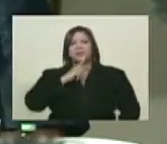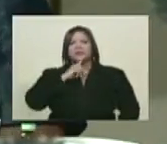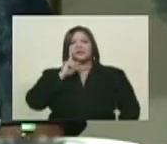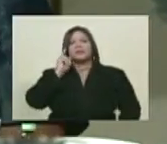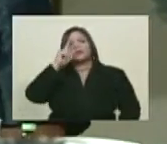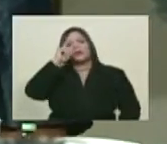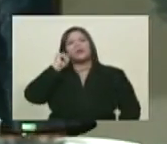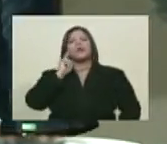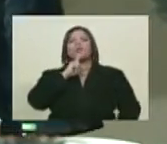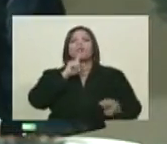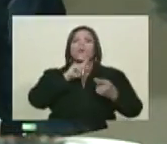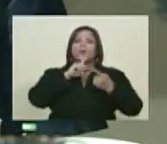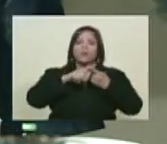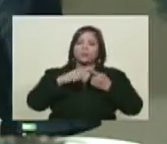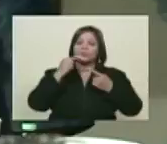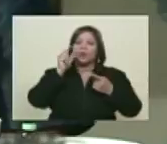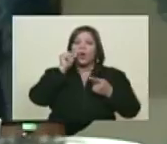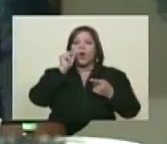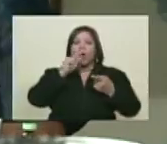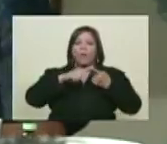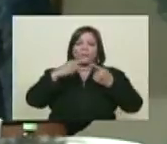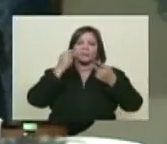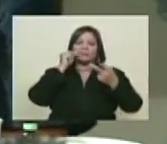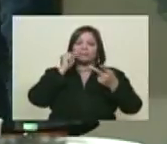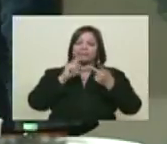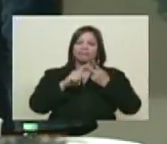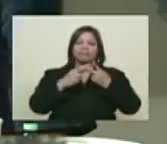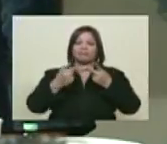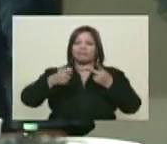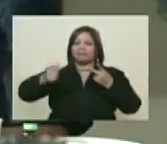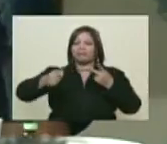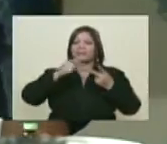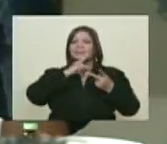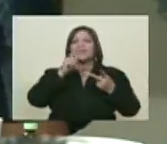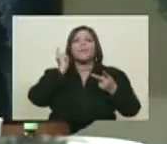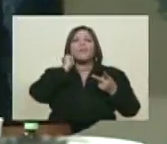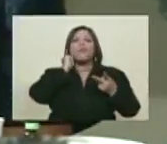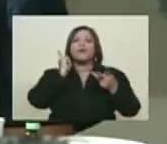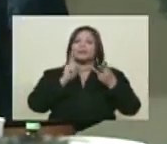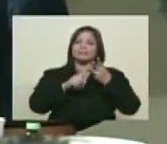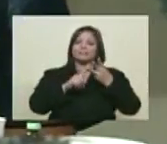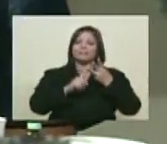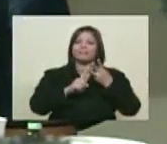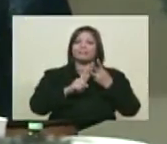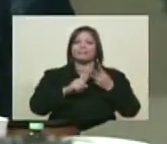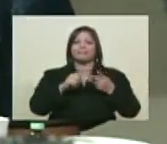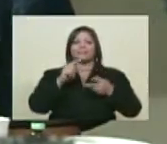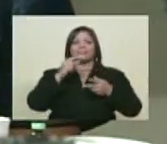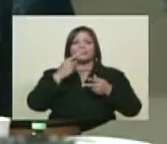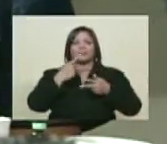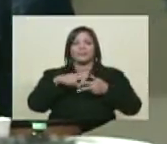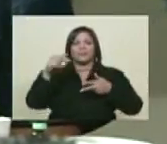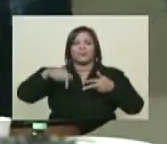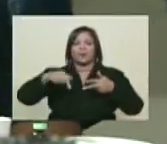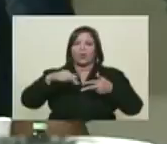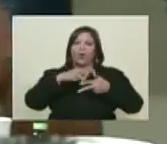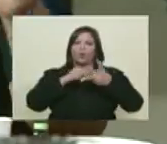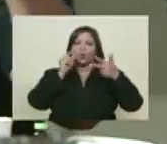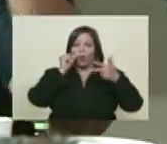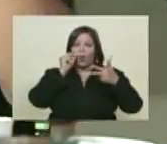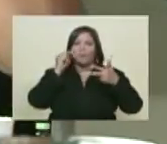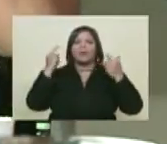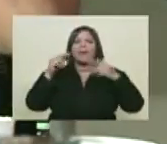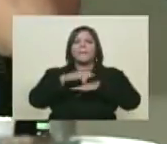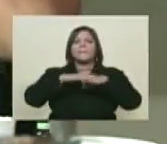Mieres, Carlos Mendoza Potelá, Adina Bastidas, el ministro Ricardo, hoy ministro Ricardo Menéndez,